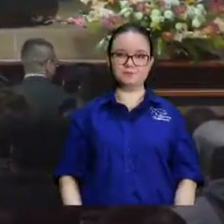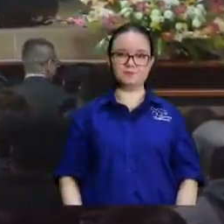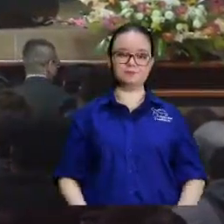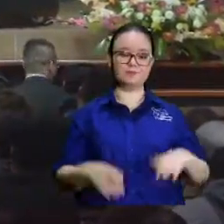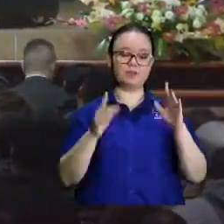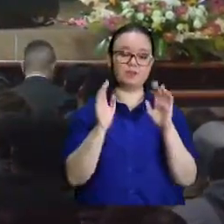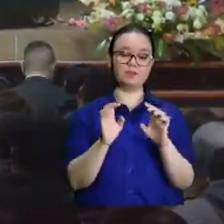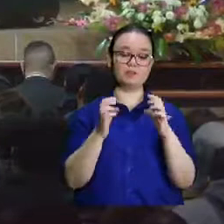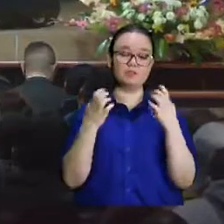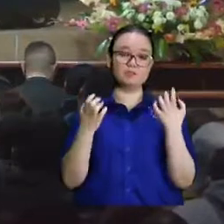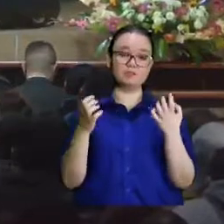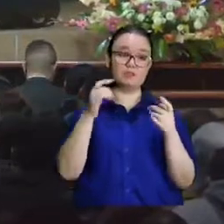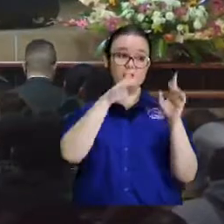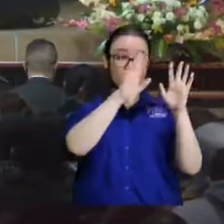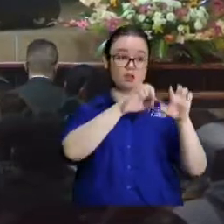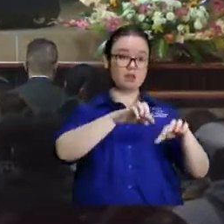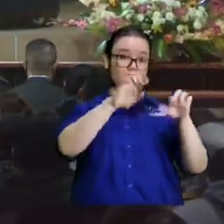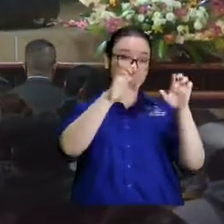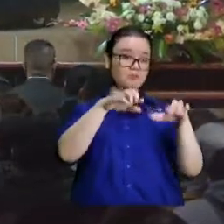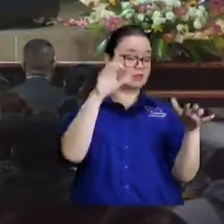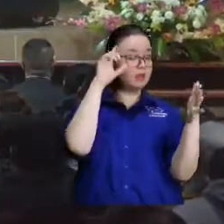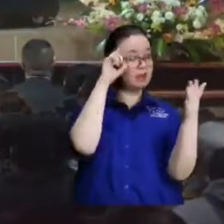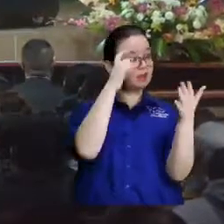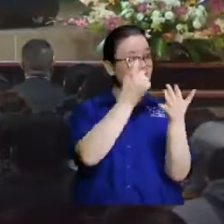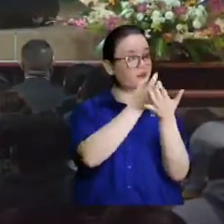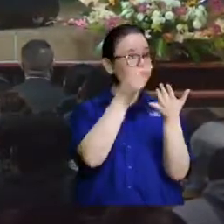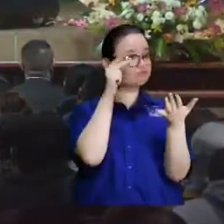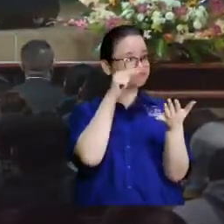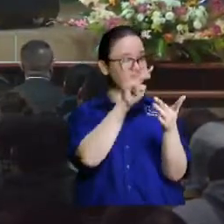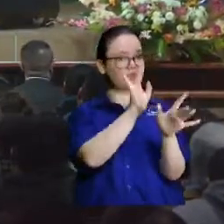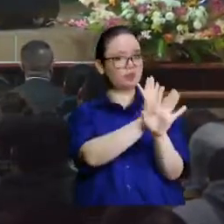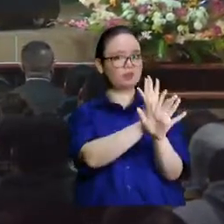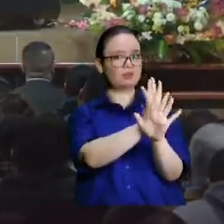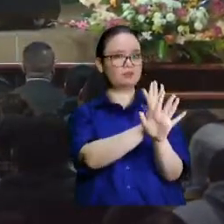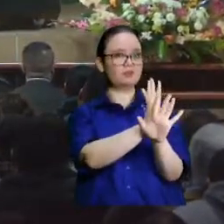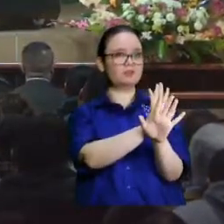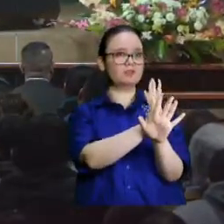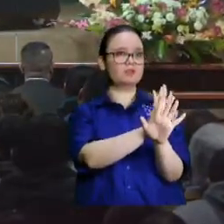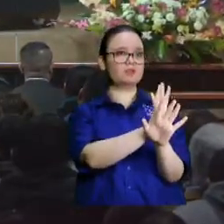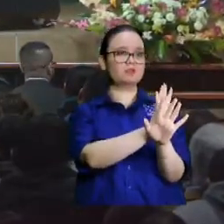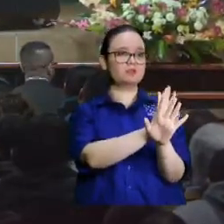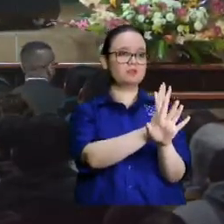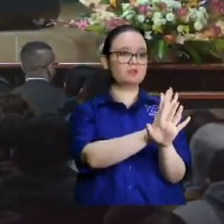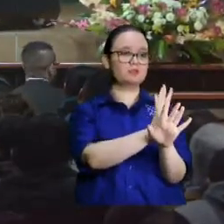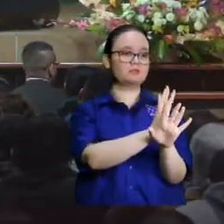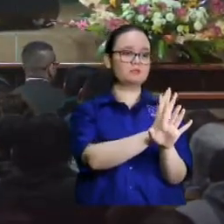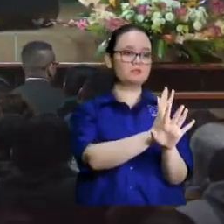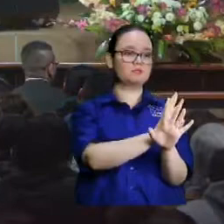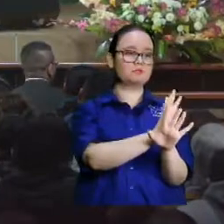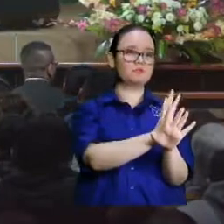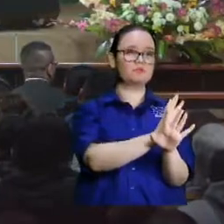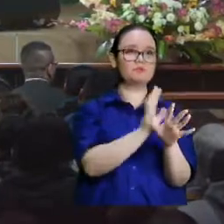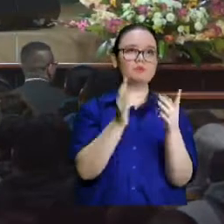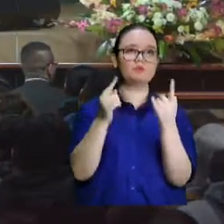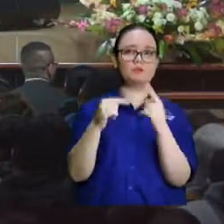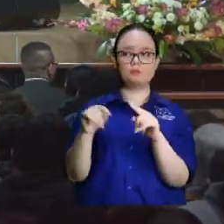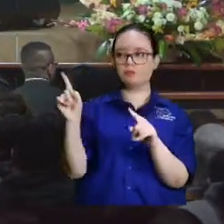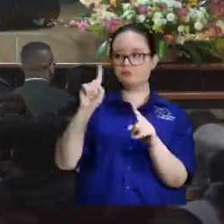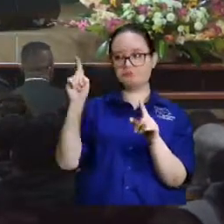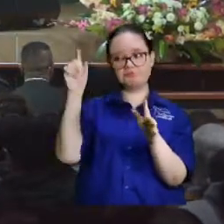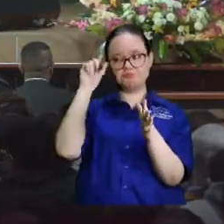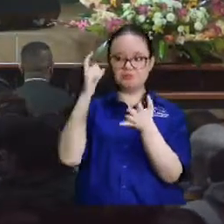entonces ¿le creen más a un canal de televisión? ¿a Morgan Freeman le creen más a ese negrito que a este?